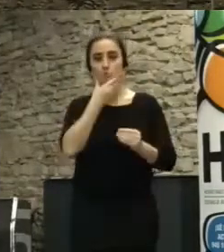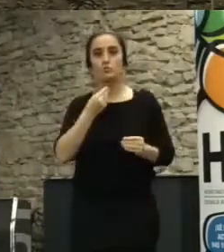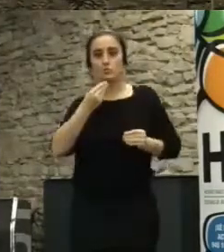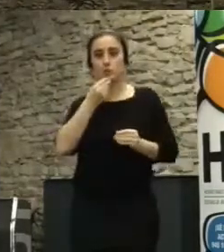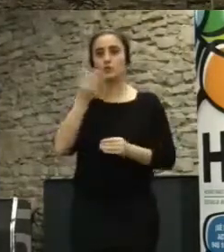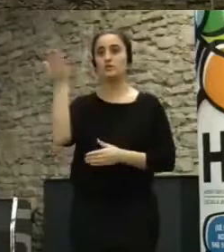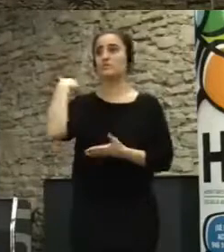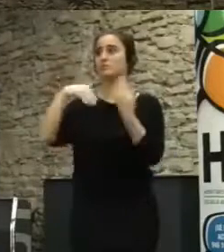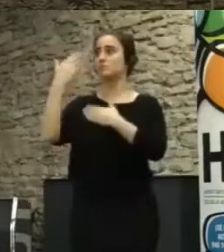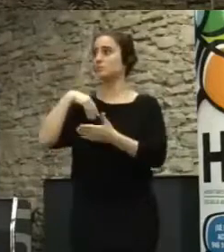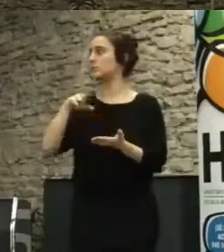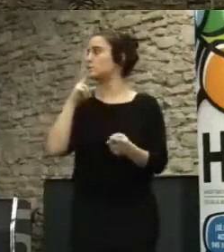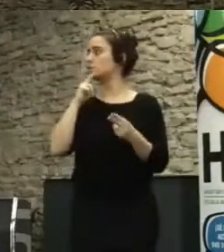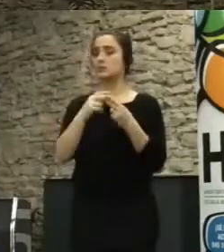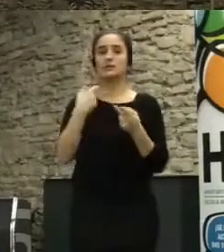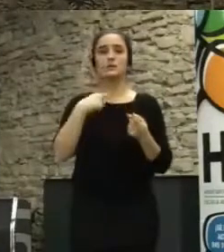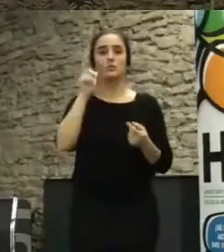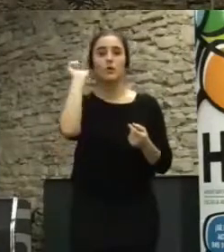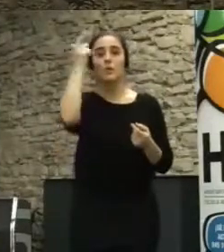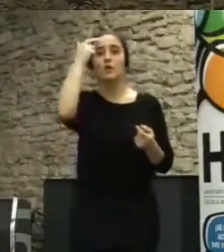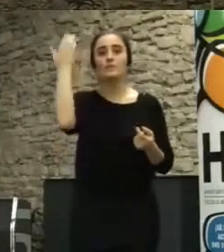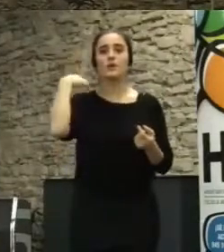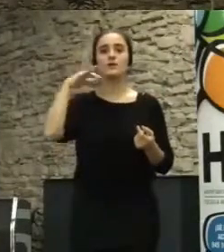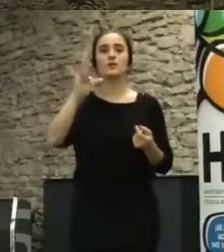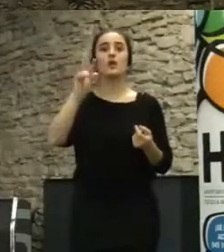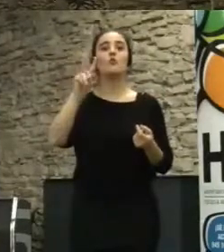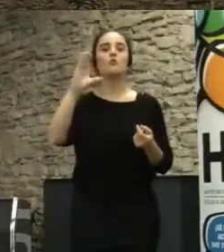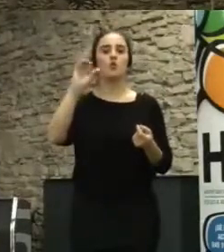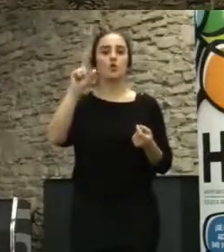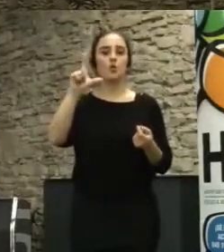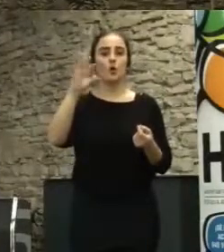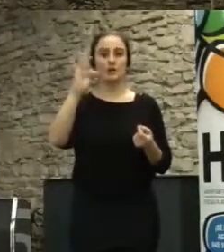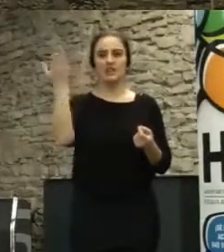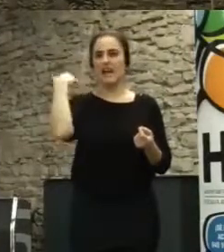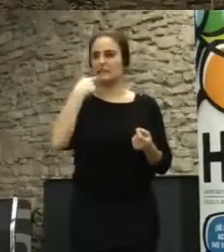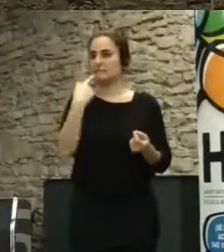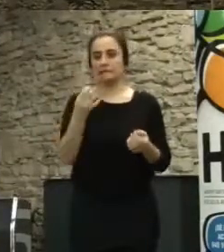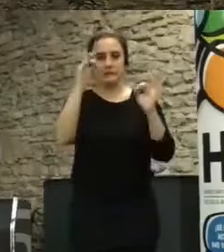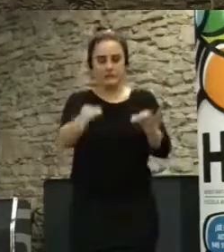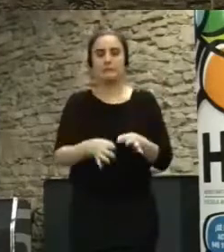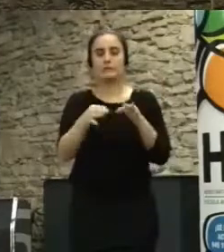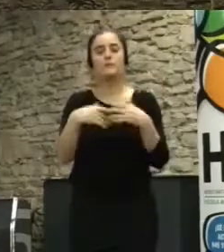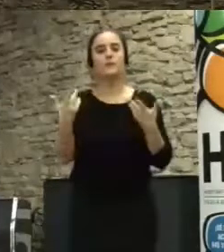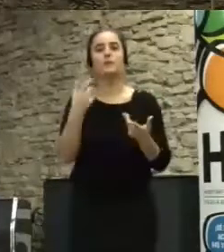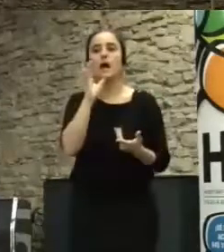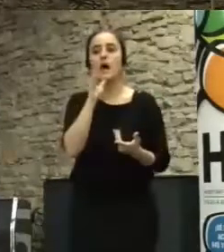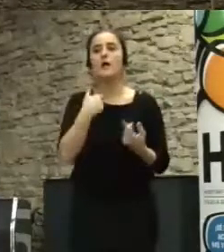algún tiempo. Cuando expresa algún concepto, siempre lo dijo Foucault antes. Es increíble. Y, bueno, llegamos un poco a